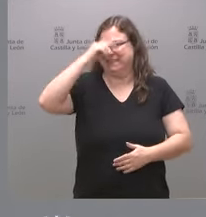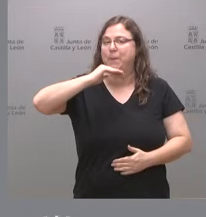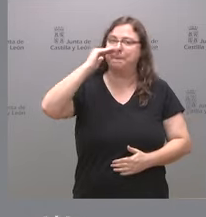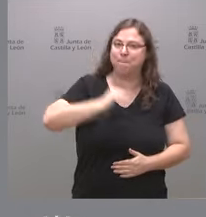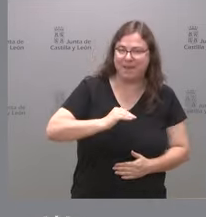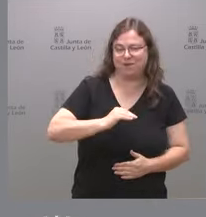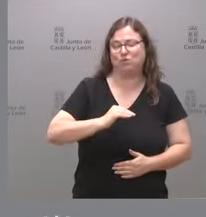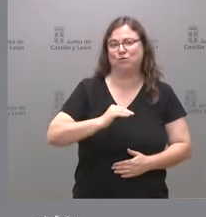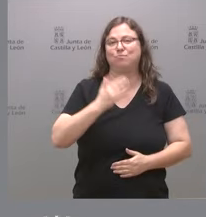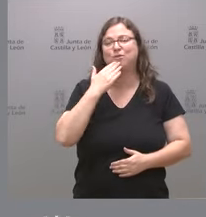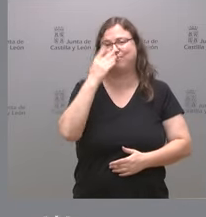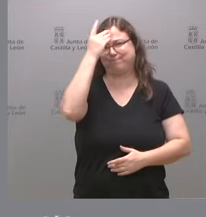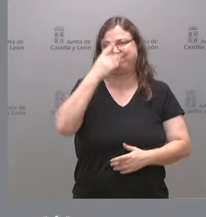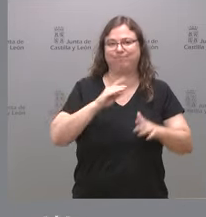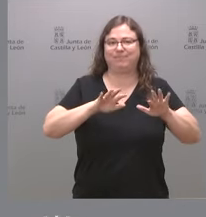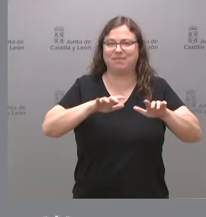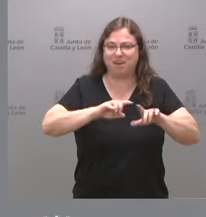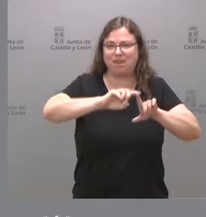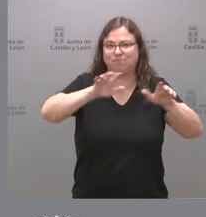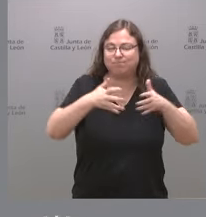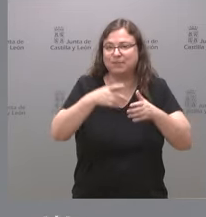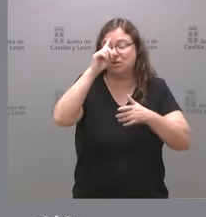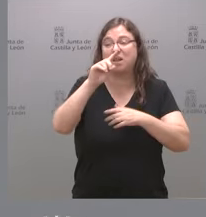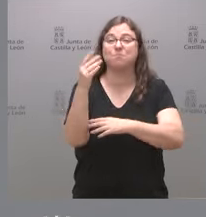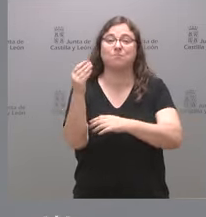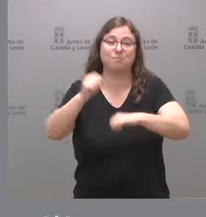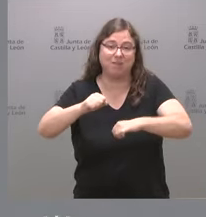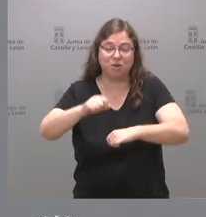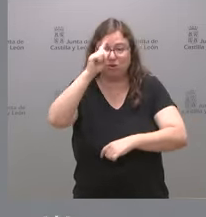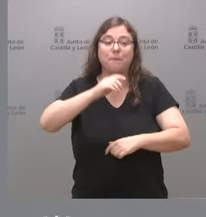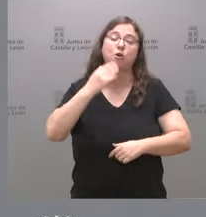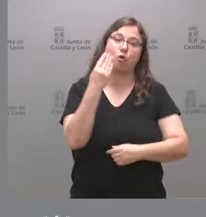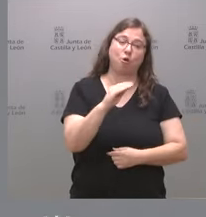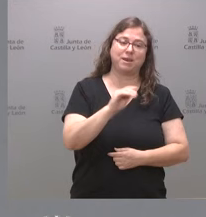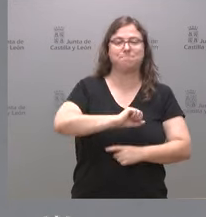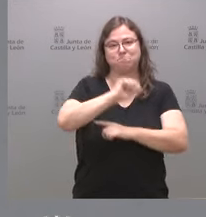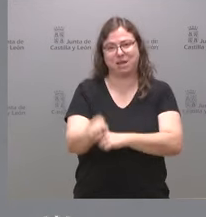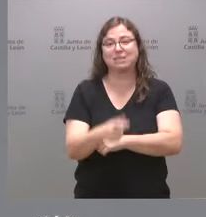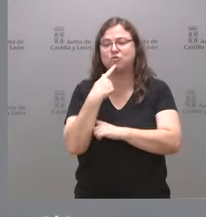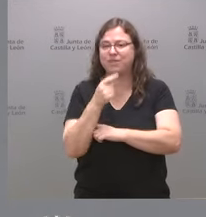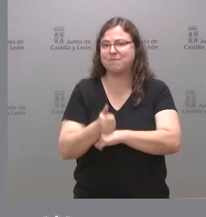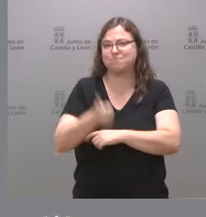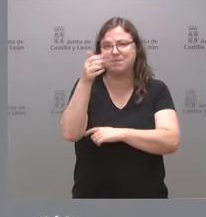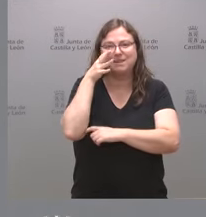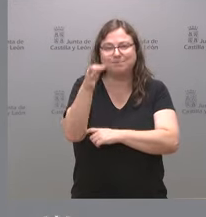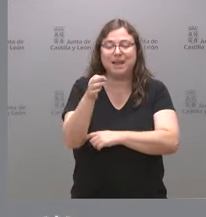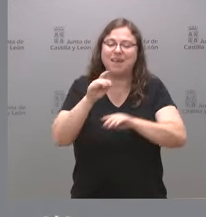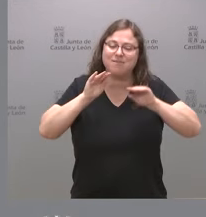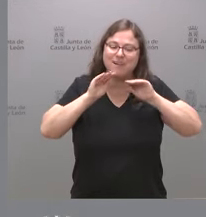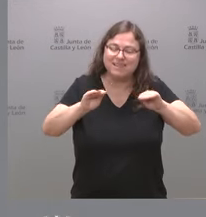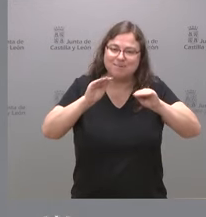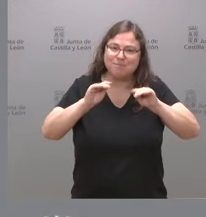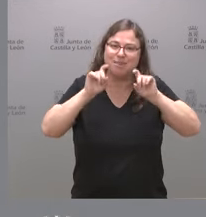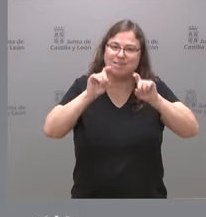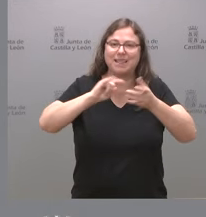más jóvenes y, por tanto, esta formación es absolutamente necesaria y imprescindible para la utilización en todas sus capacidades de la tecnología digital.